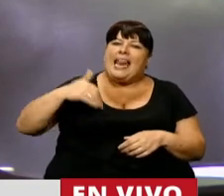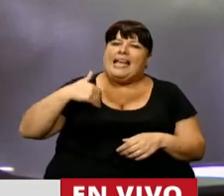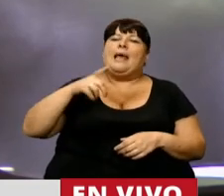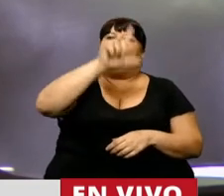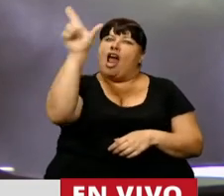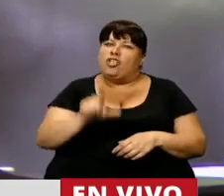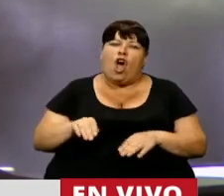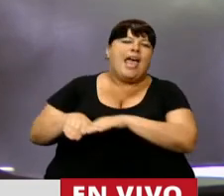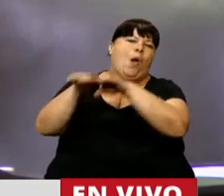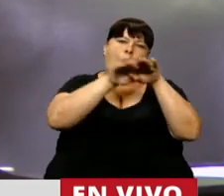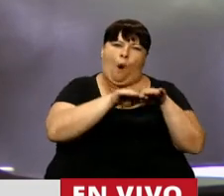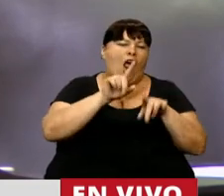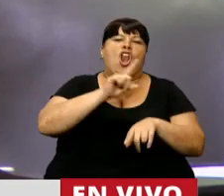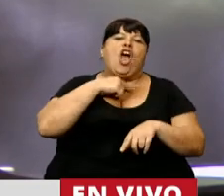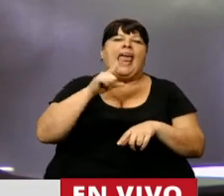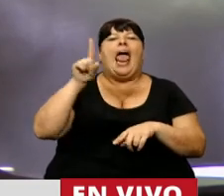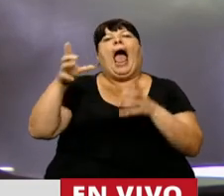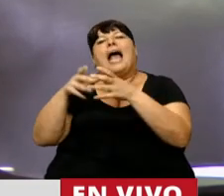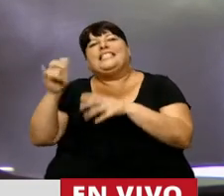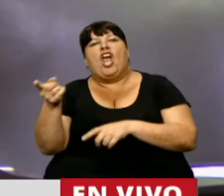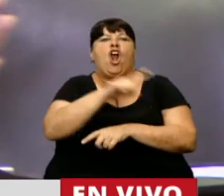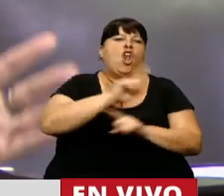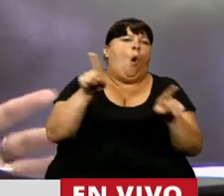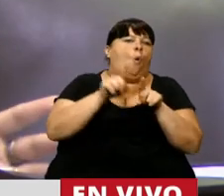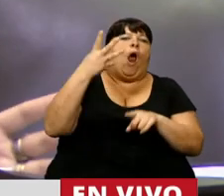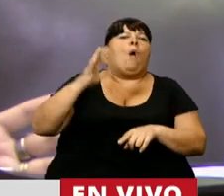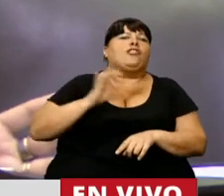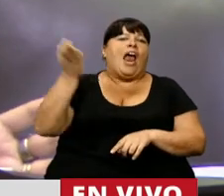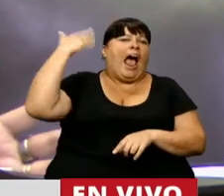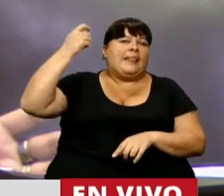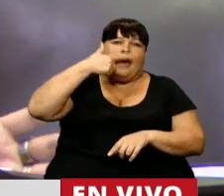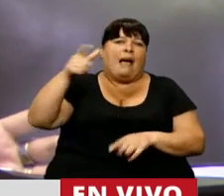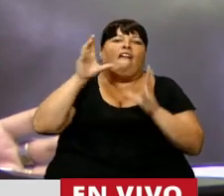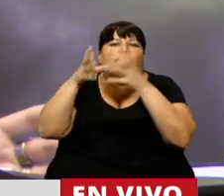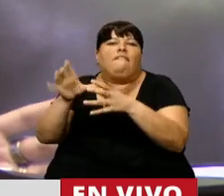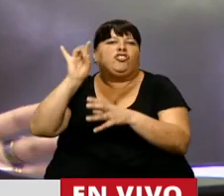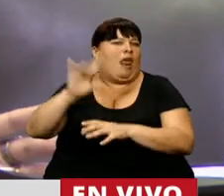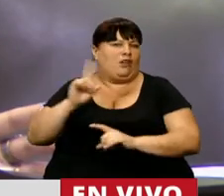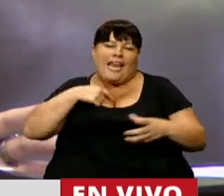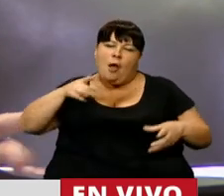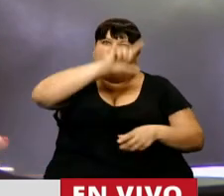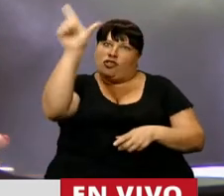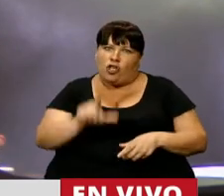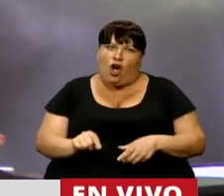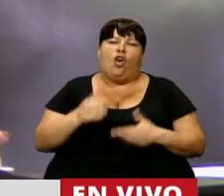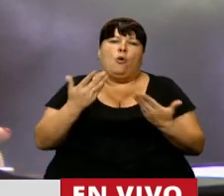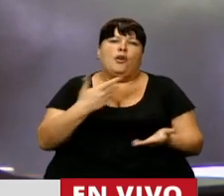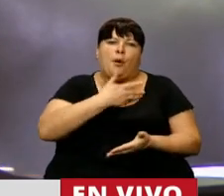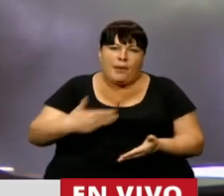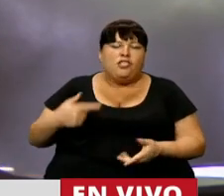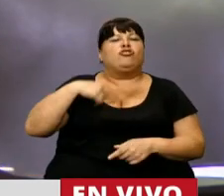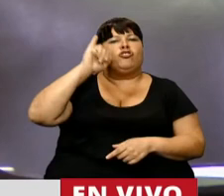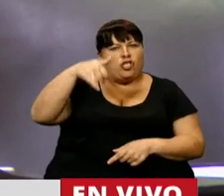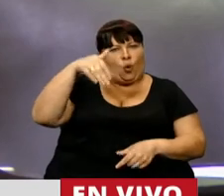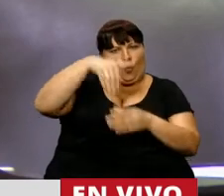para todos y todas, no un país para unos cuantos, como fue en los cuatro años anteriores. Por eso, señor Presidente, voy a